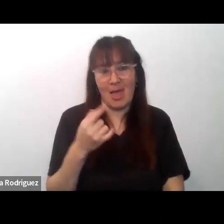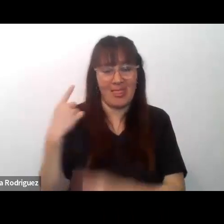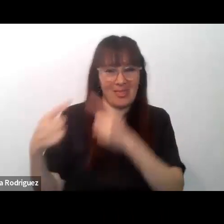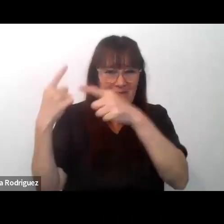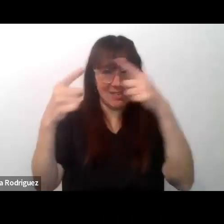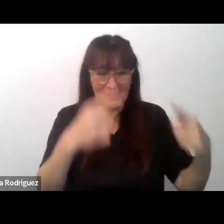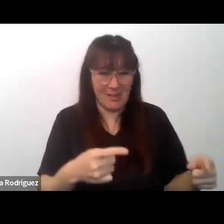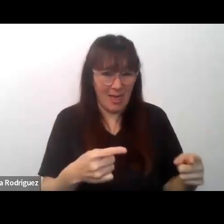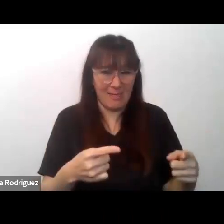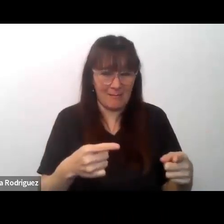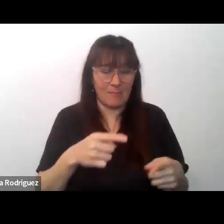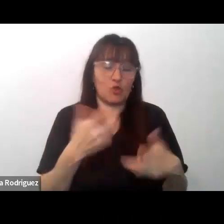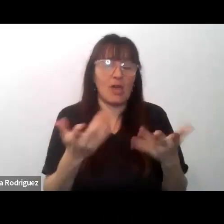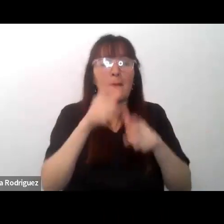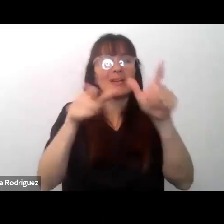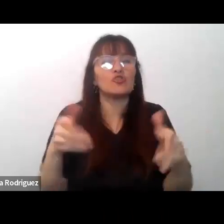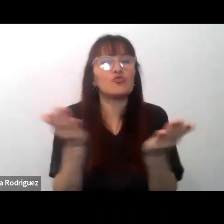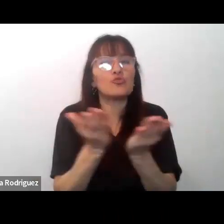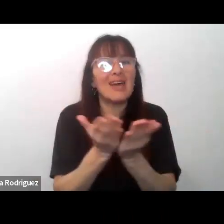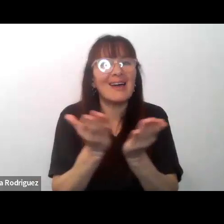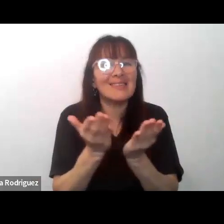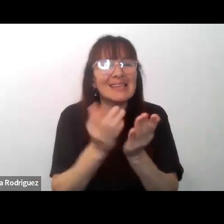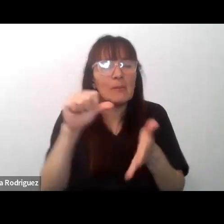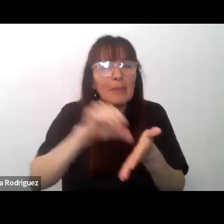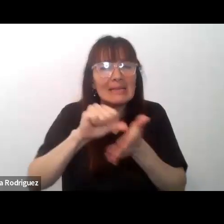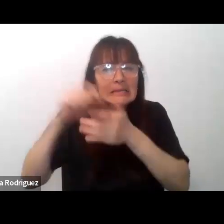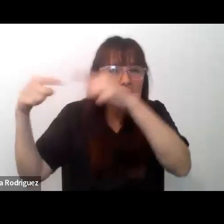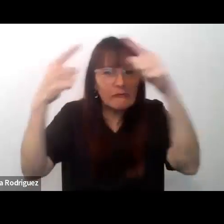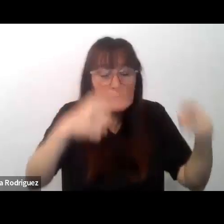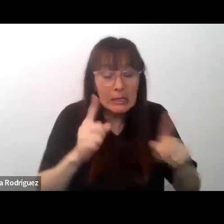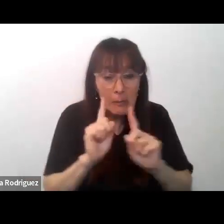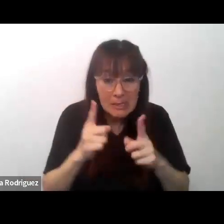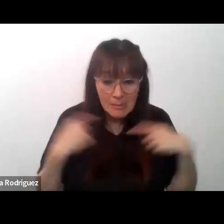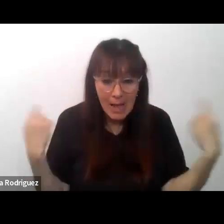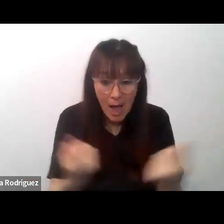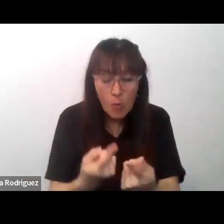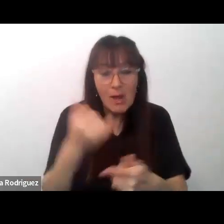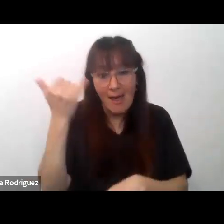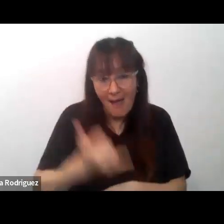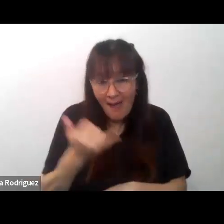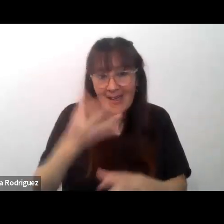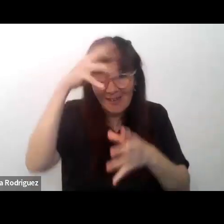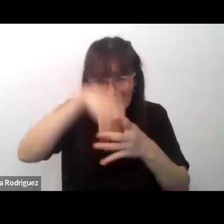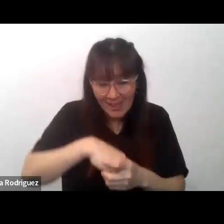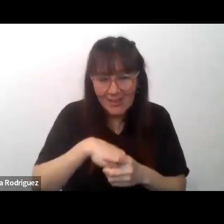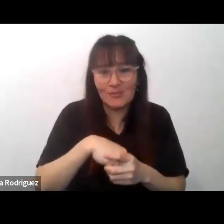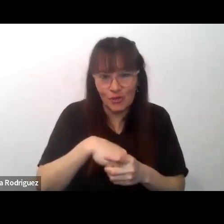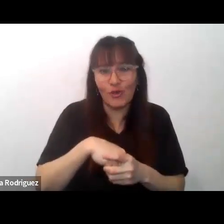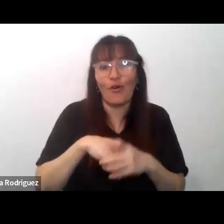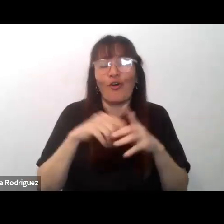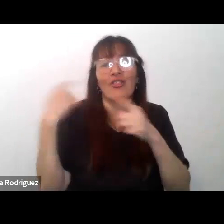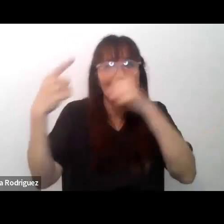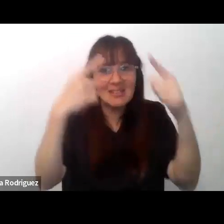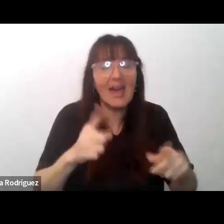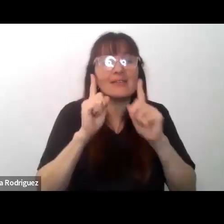clase en su aula el aula es un pueblo planetario es decir que hay diversidad y alteridad y para